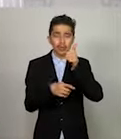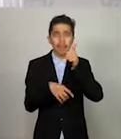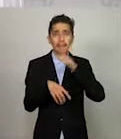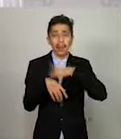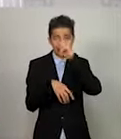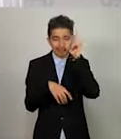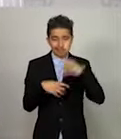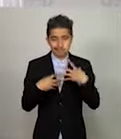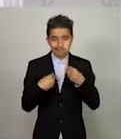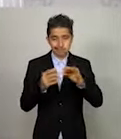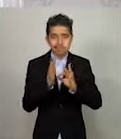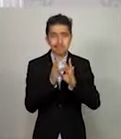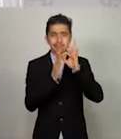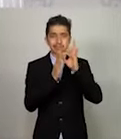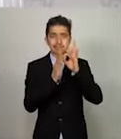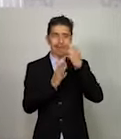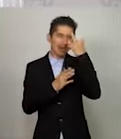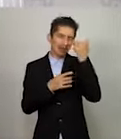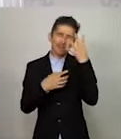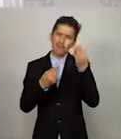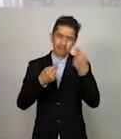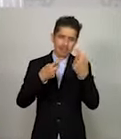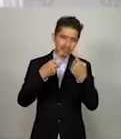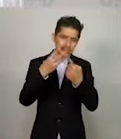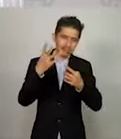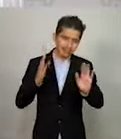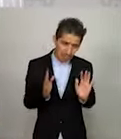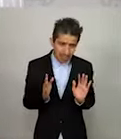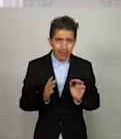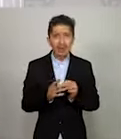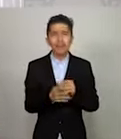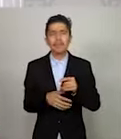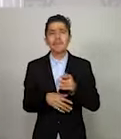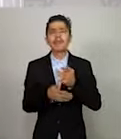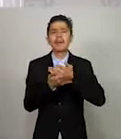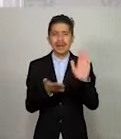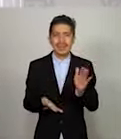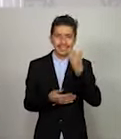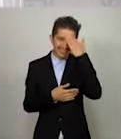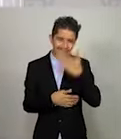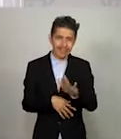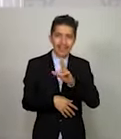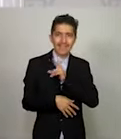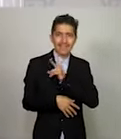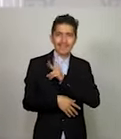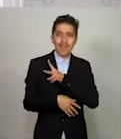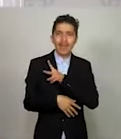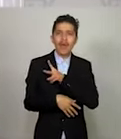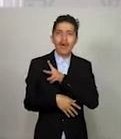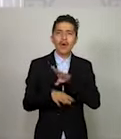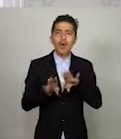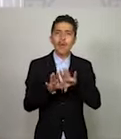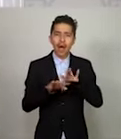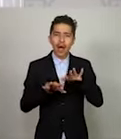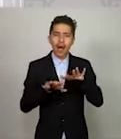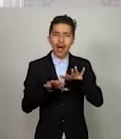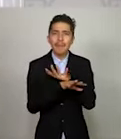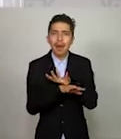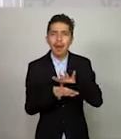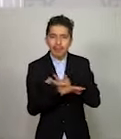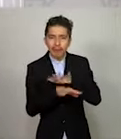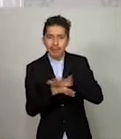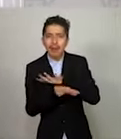Las razones son muchas, entre otras, porque se sabe que el virus ha ido mutando